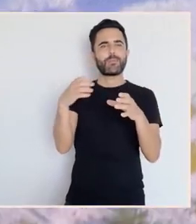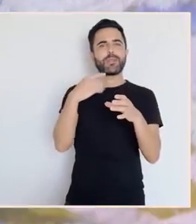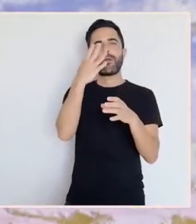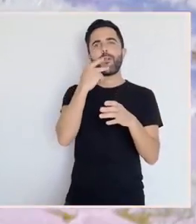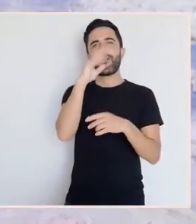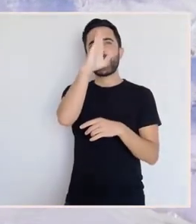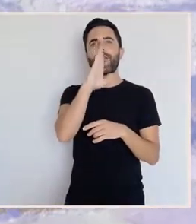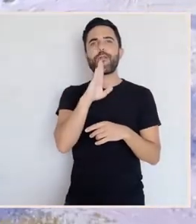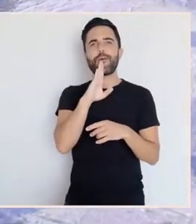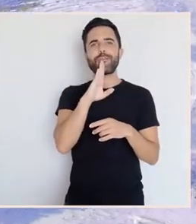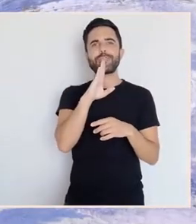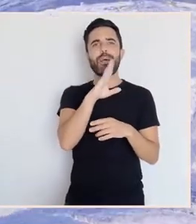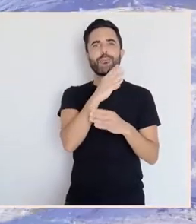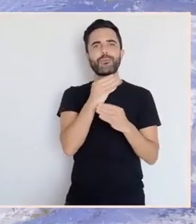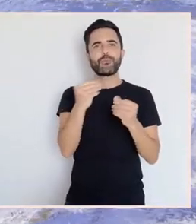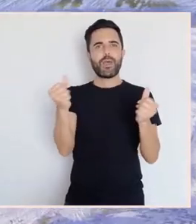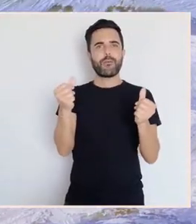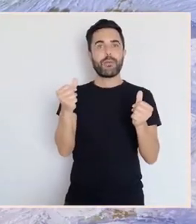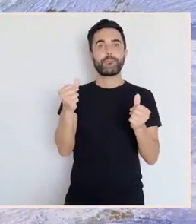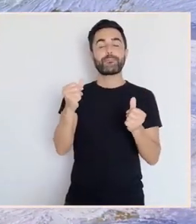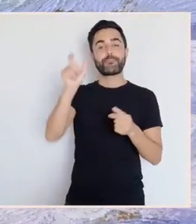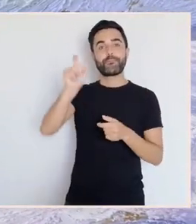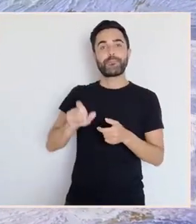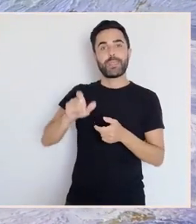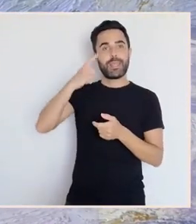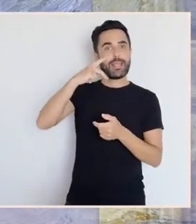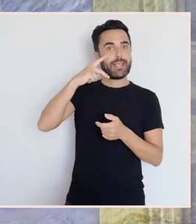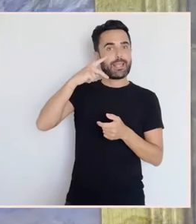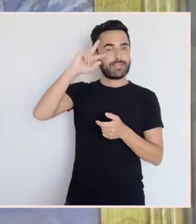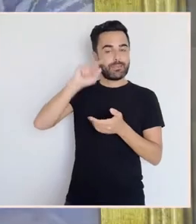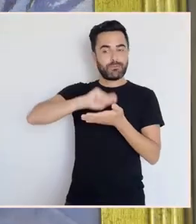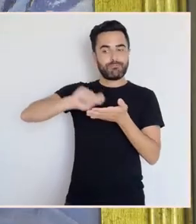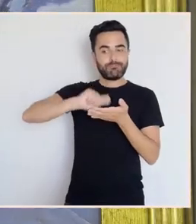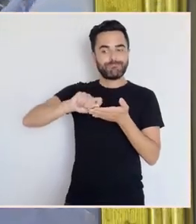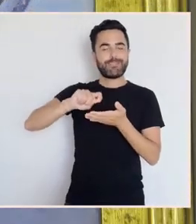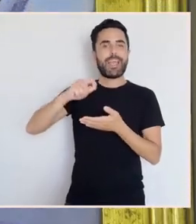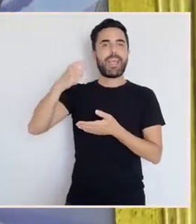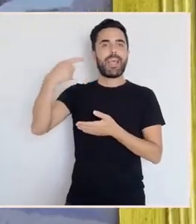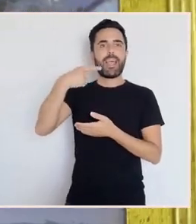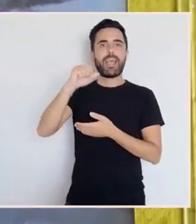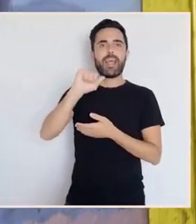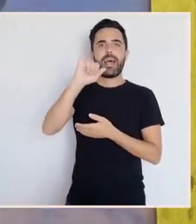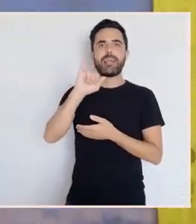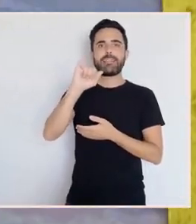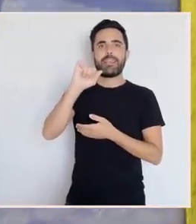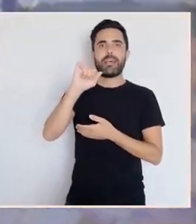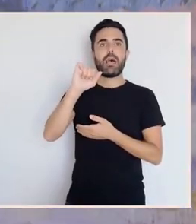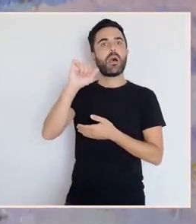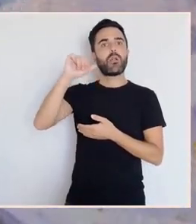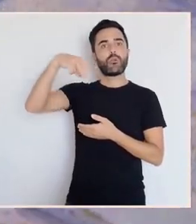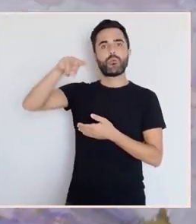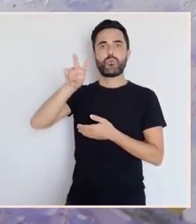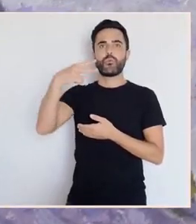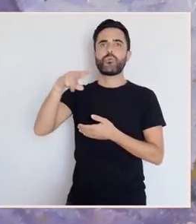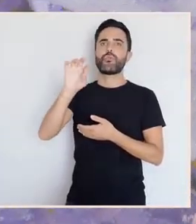pois, Gaia Nuño os define en Colmeiro como a representación do fobista por excelencia, non? Do fobista